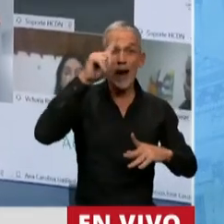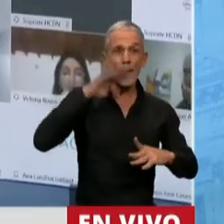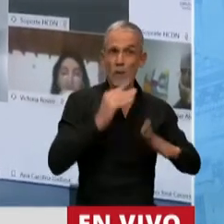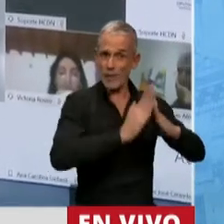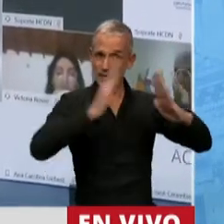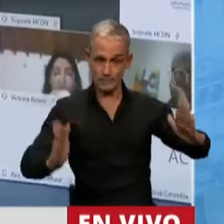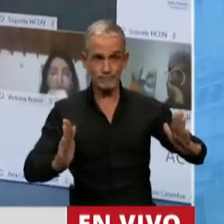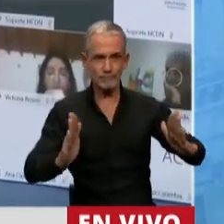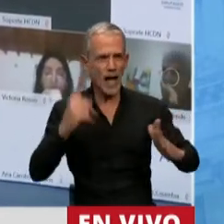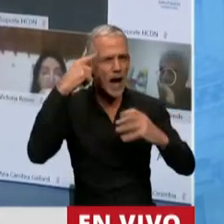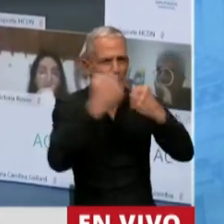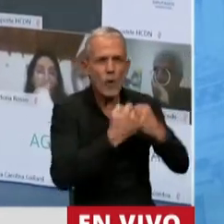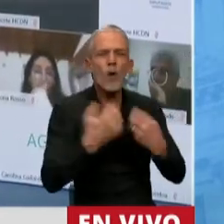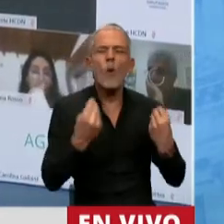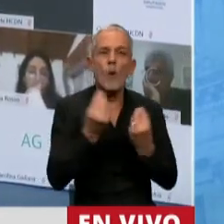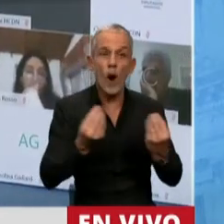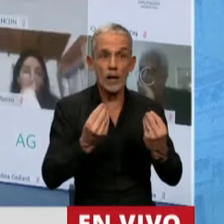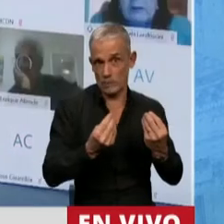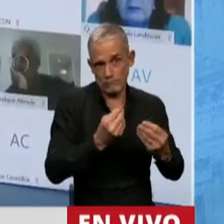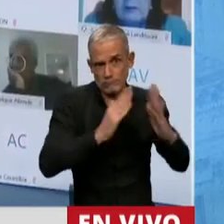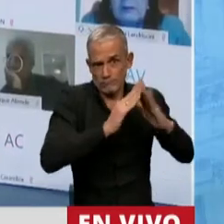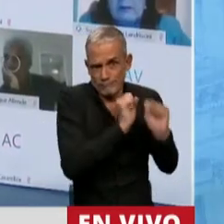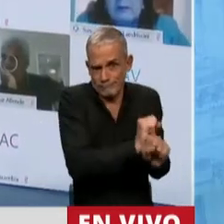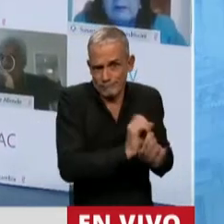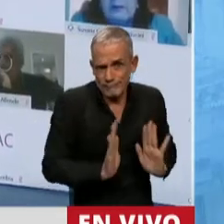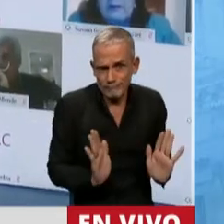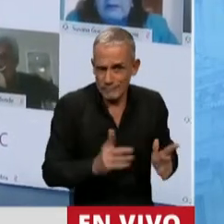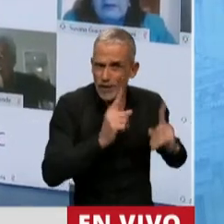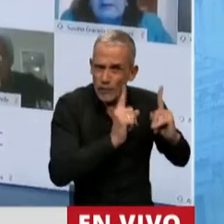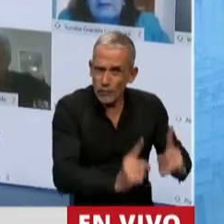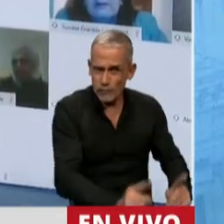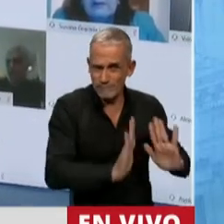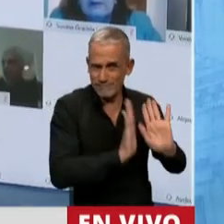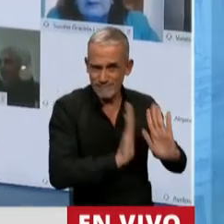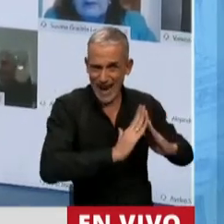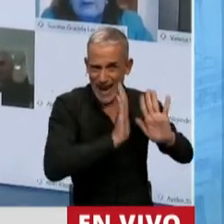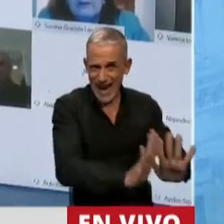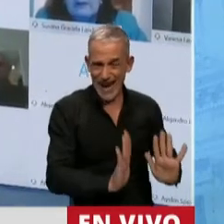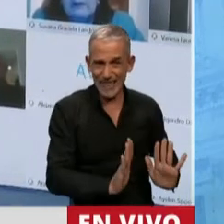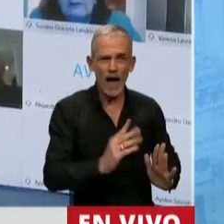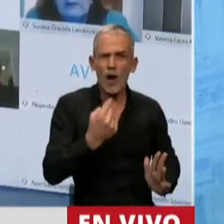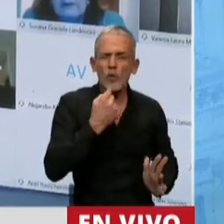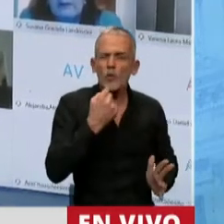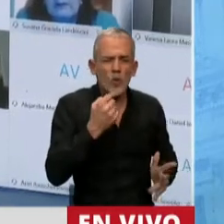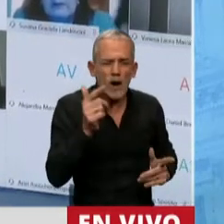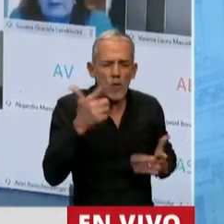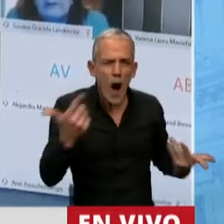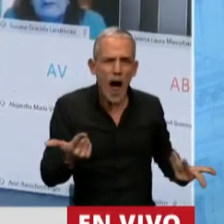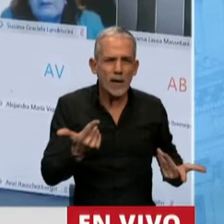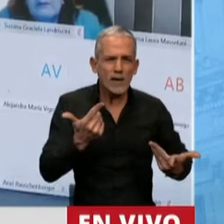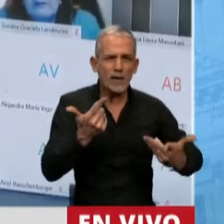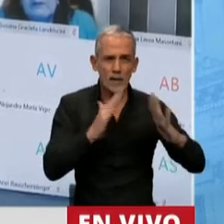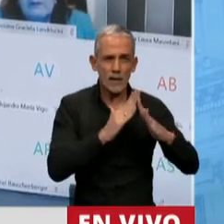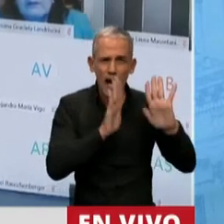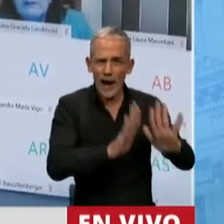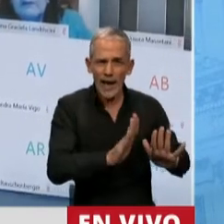consenso al que hay que llegar es que seguimos en el aislamiento social obligatorio. ¿Tenemos alguna duda de que seguimos en el aislamiento